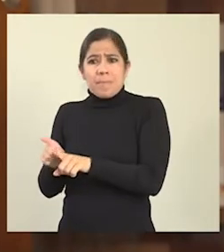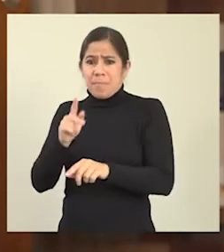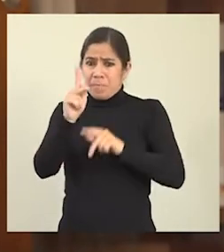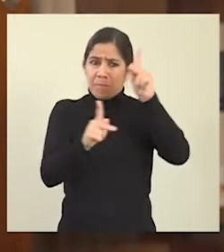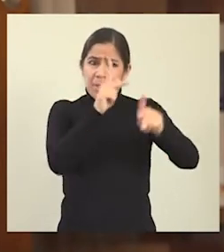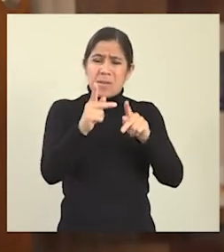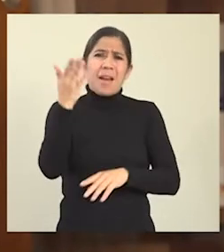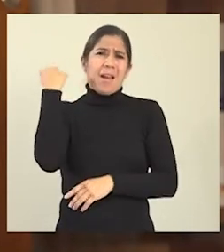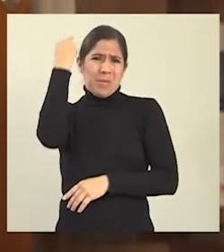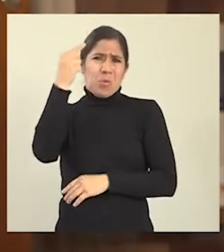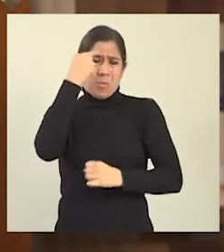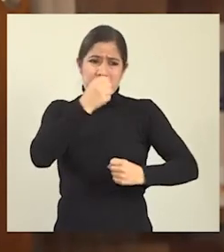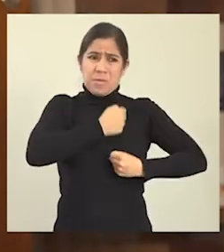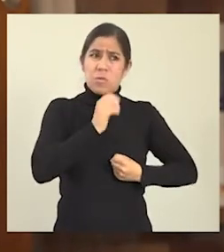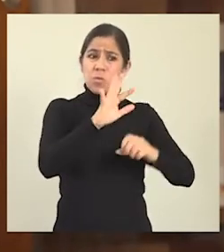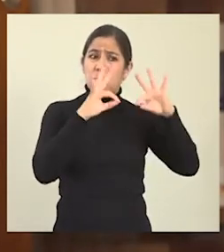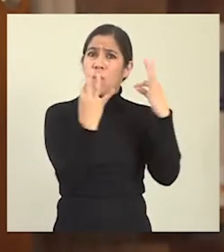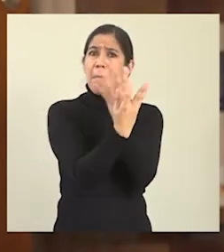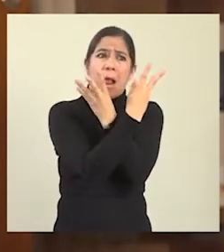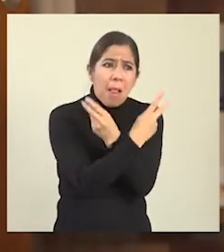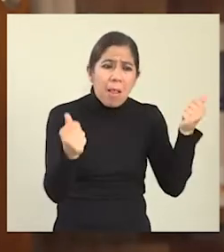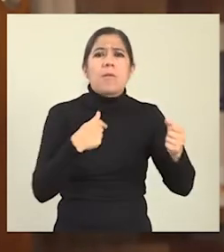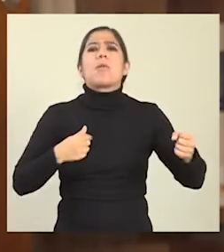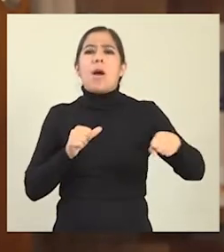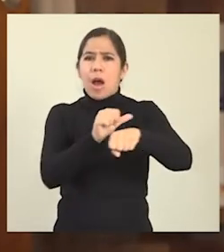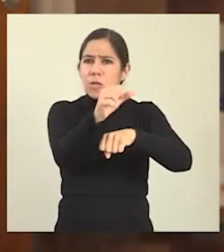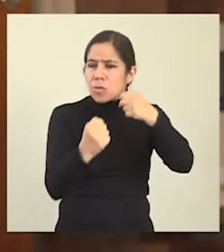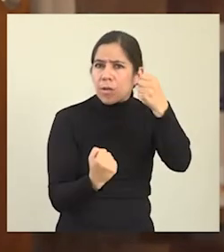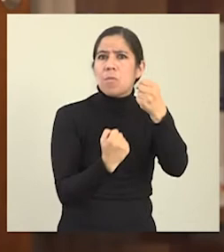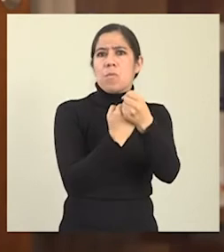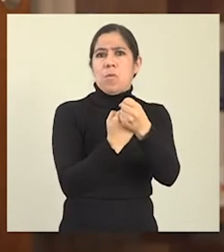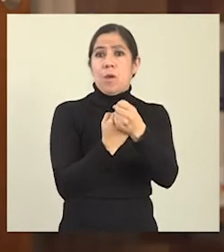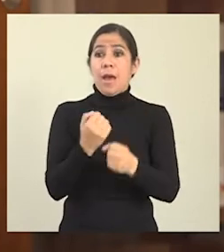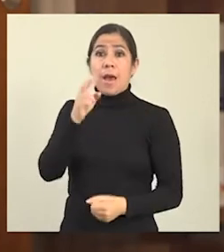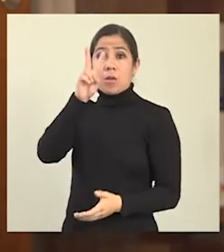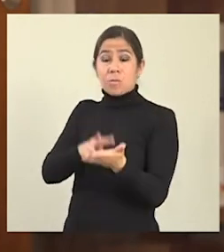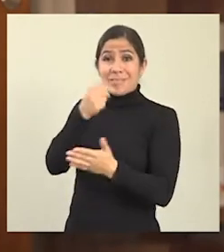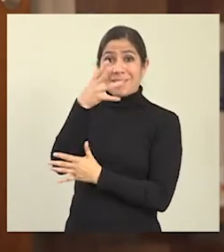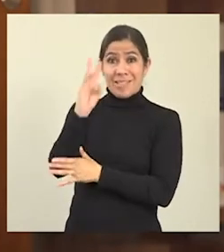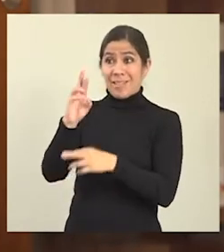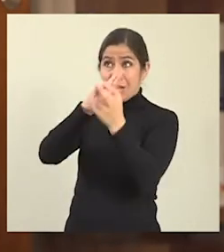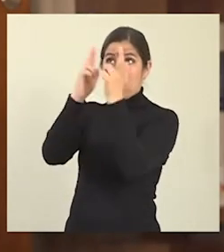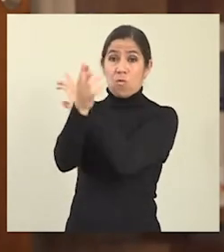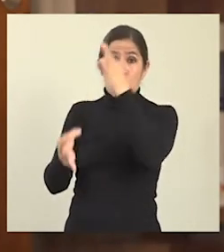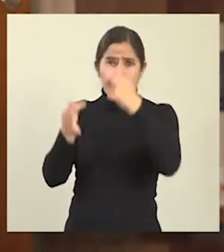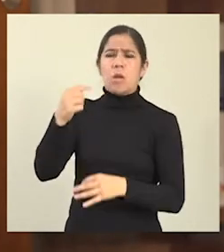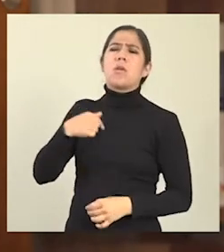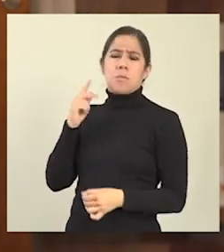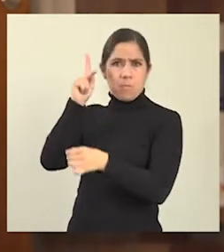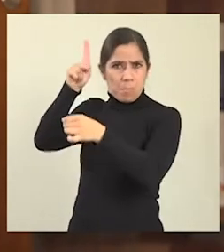a familiares de desaparecidos y asesinados de la dictadura militar en Bolivia. He sido parte de la reforma de justicia iniciada en 2016.